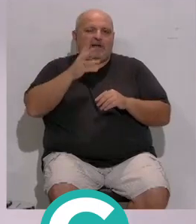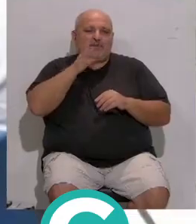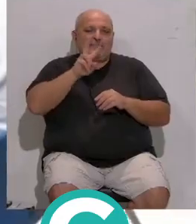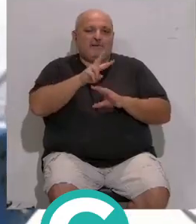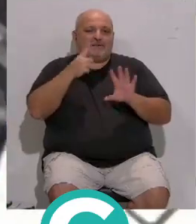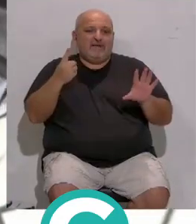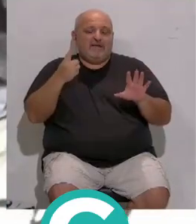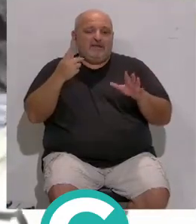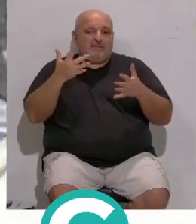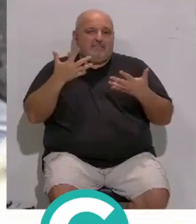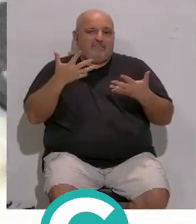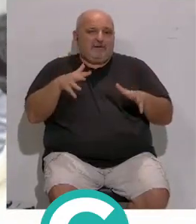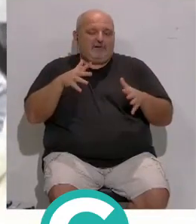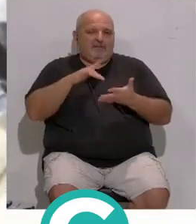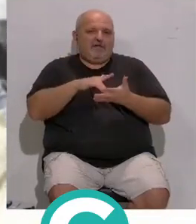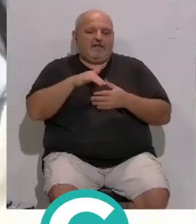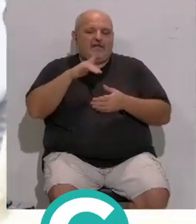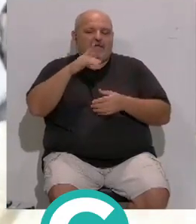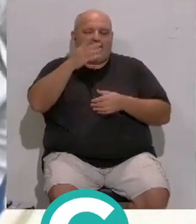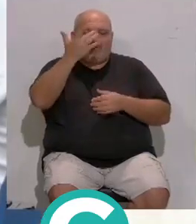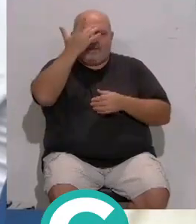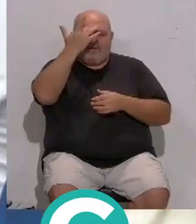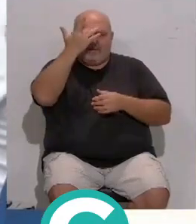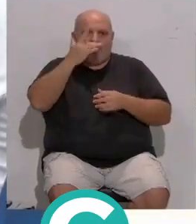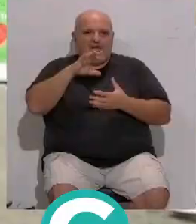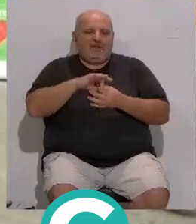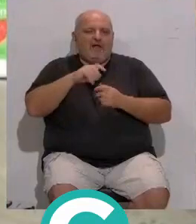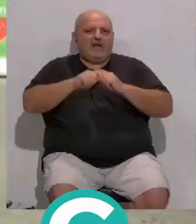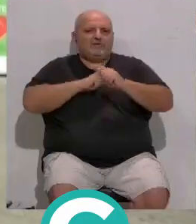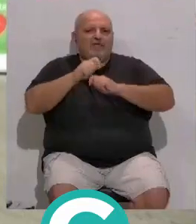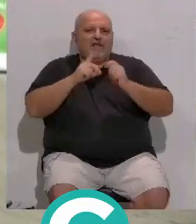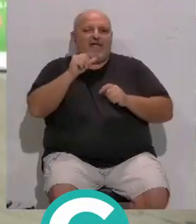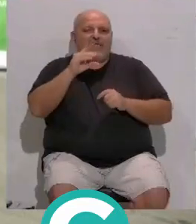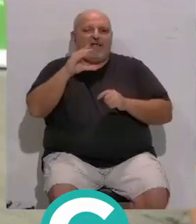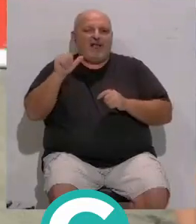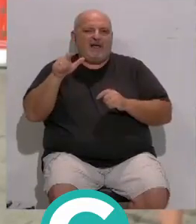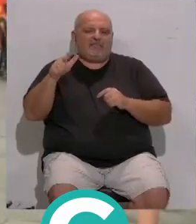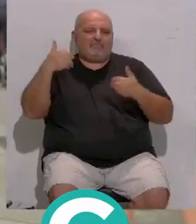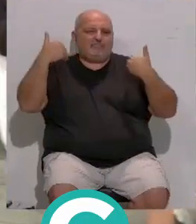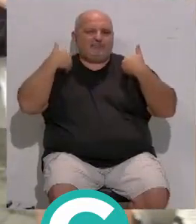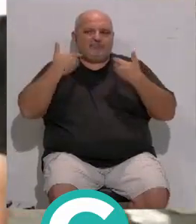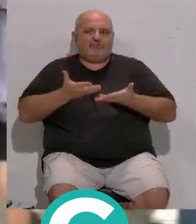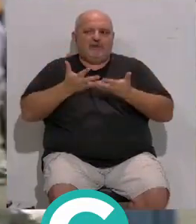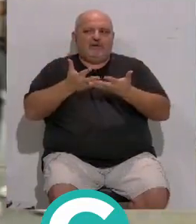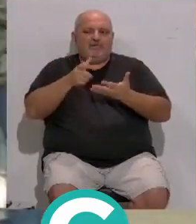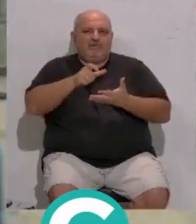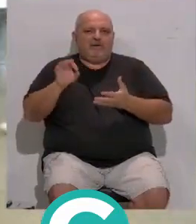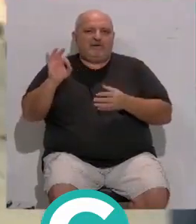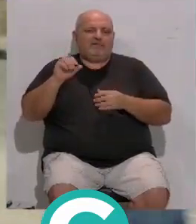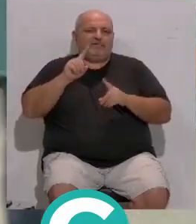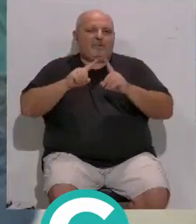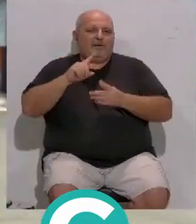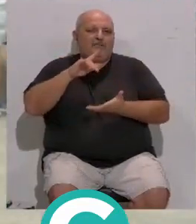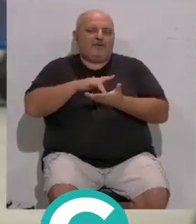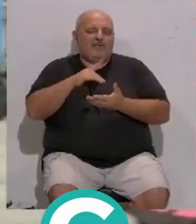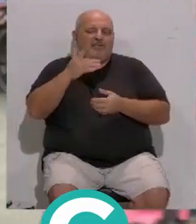26 de octubre... ...Día Nacional del Daño Cerebral Adquirido... ...la Asociación ADACA Cádiz... ...cuya misión es ayudar... ...a las personas que sufren